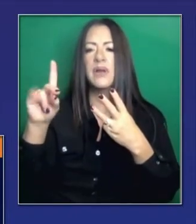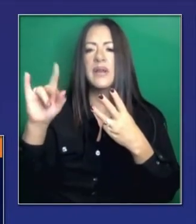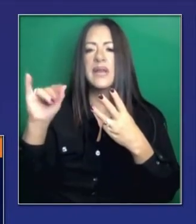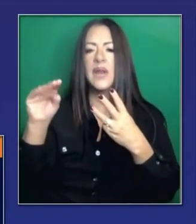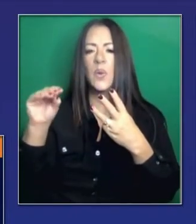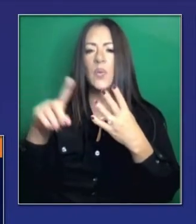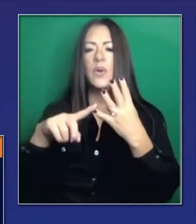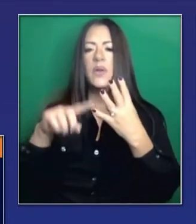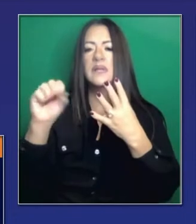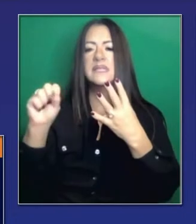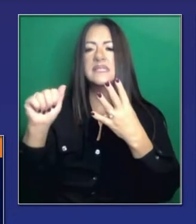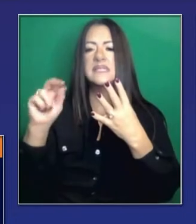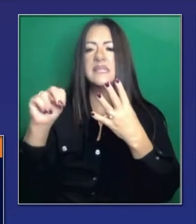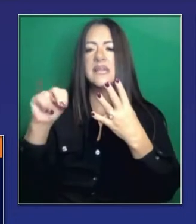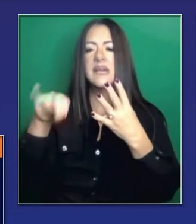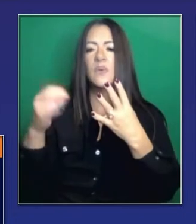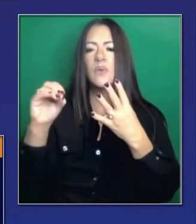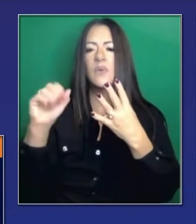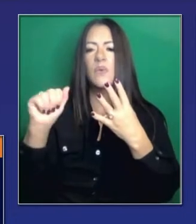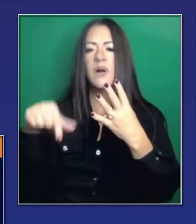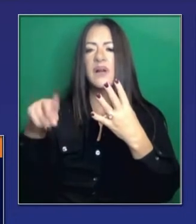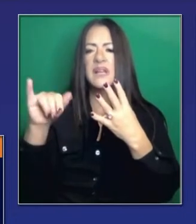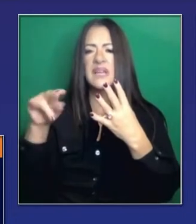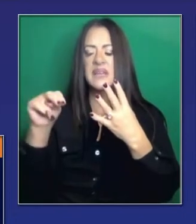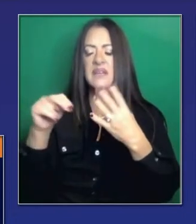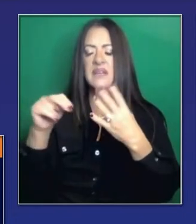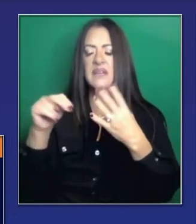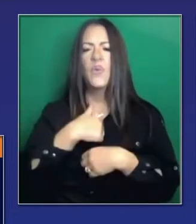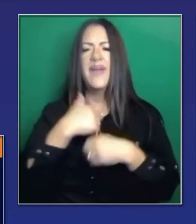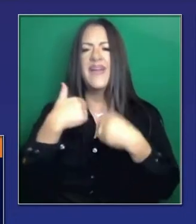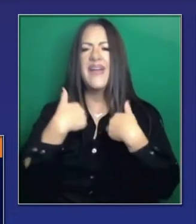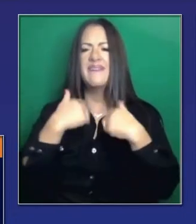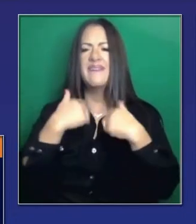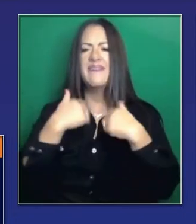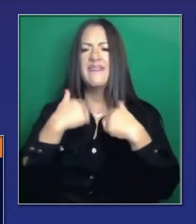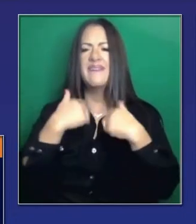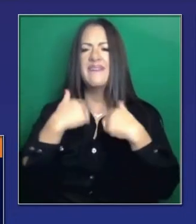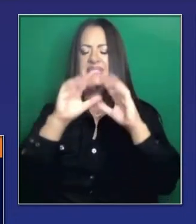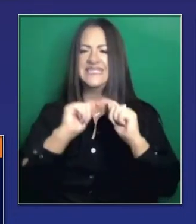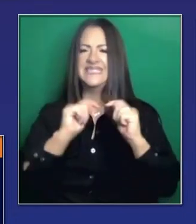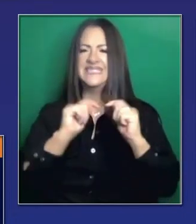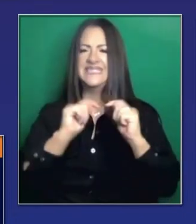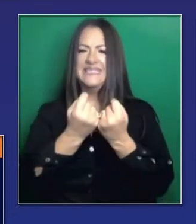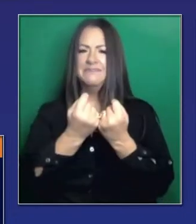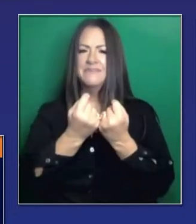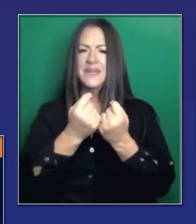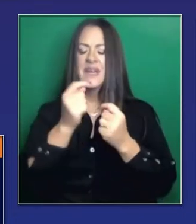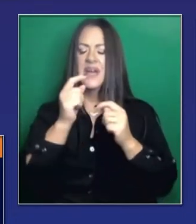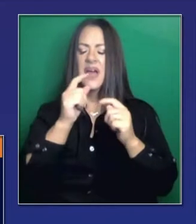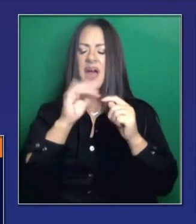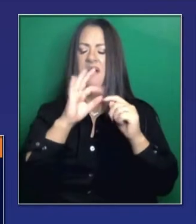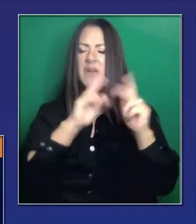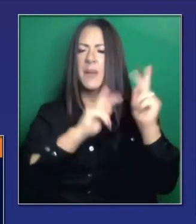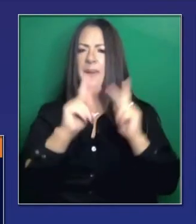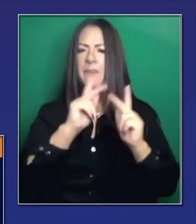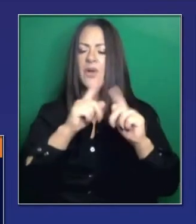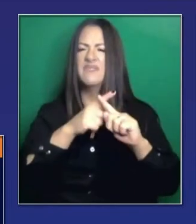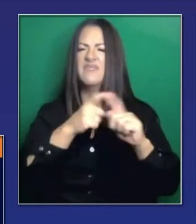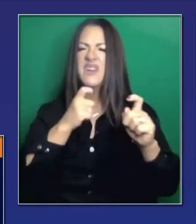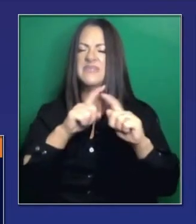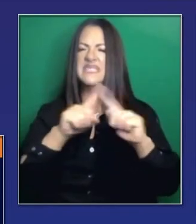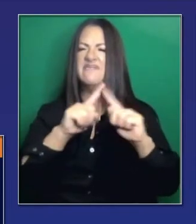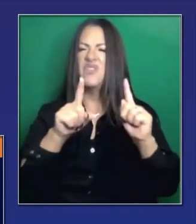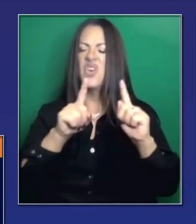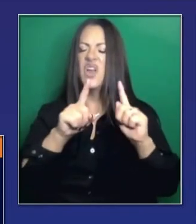personal profesional, CalOS, el Office of Mercy Service, donde estoy yo, el